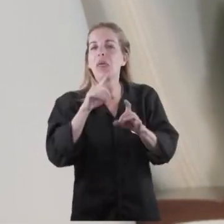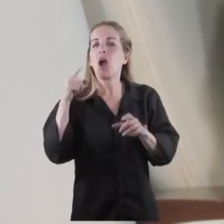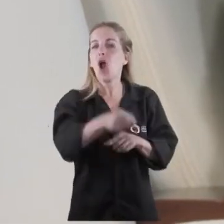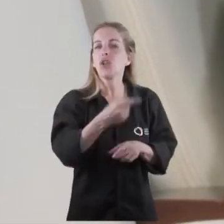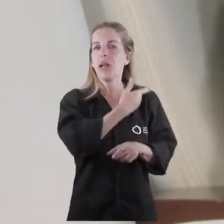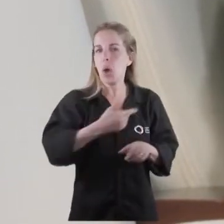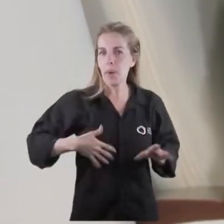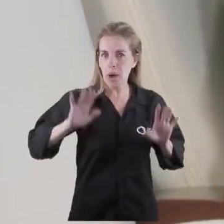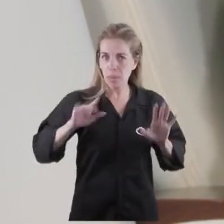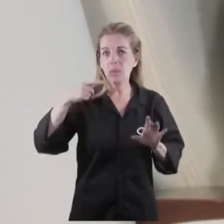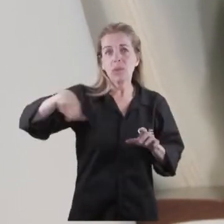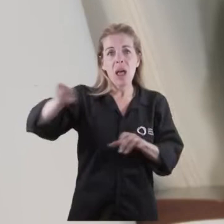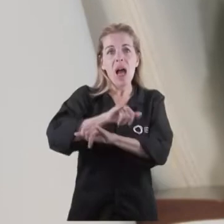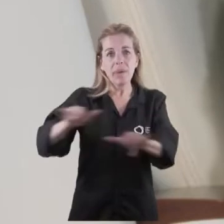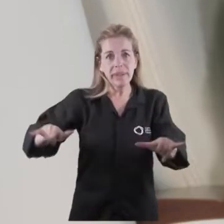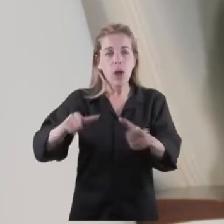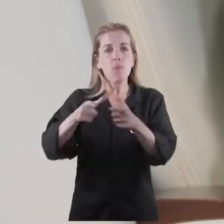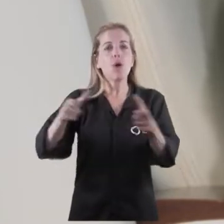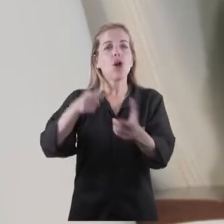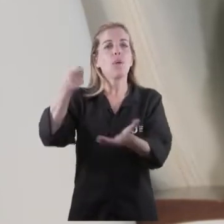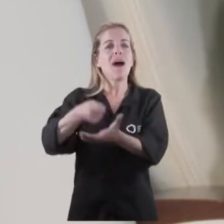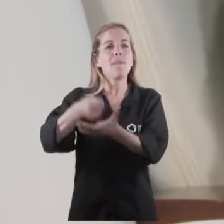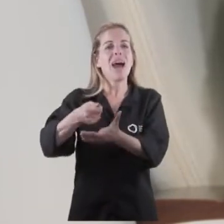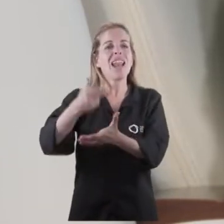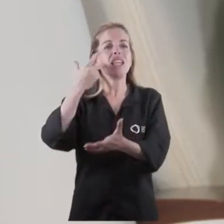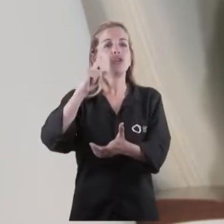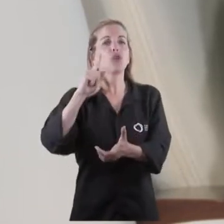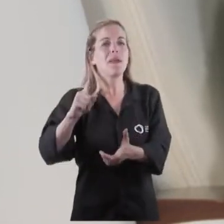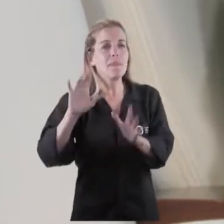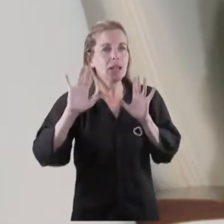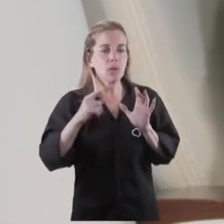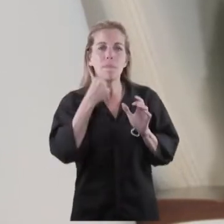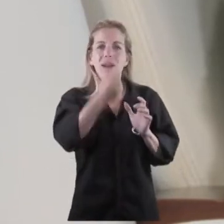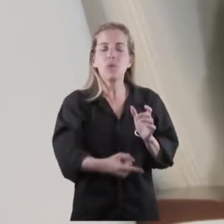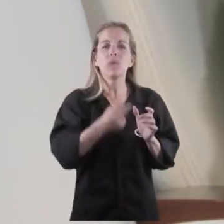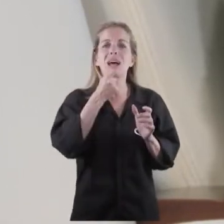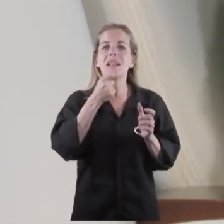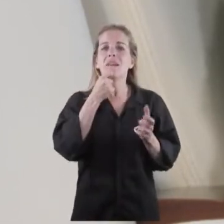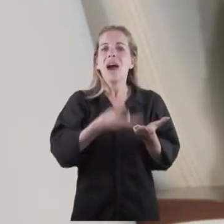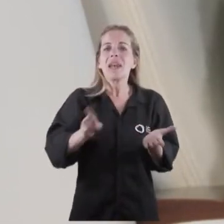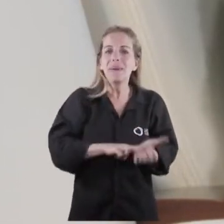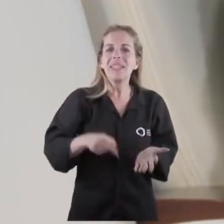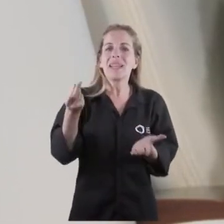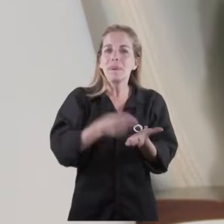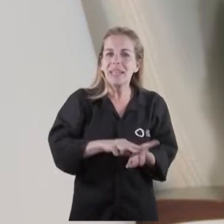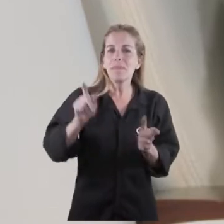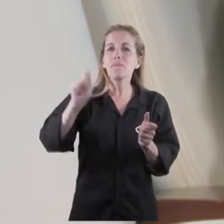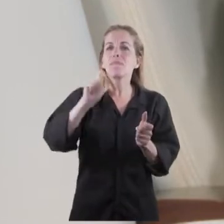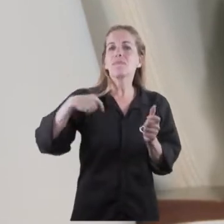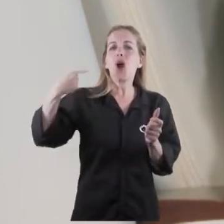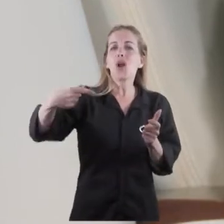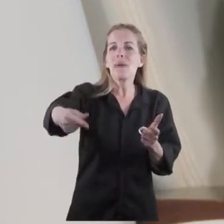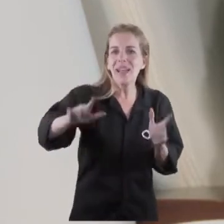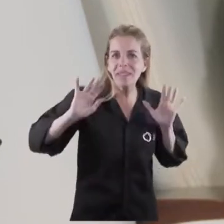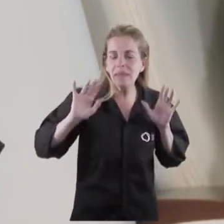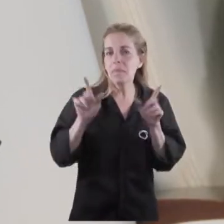el pago del bono de 18.000 pesos, ¿se está estudiando poder darlo en más veces, en más oportunidades, con respecto a lo que fue, por ejemplo,